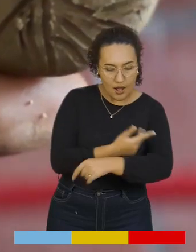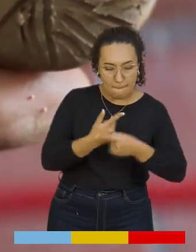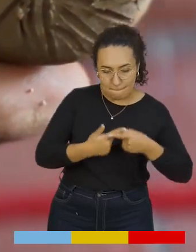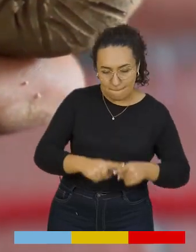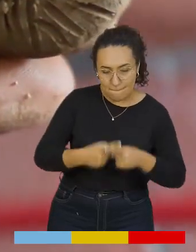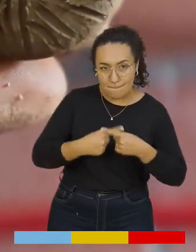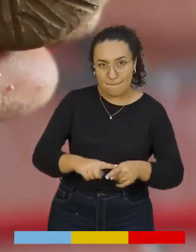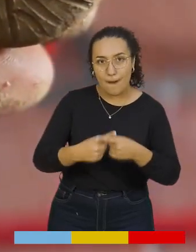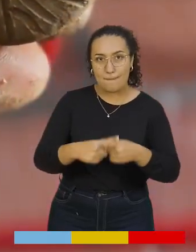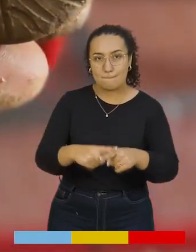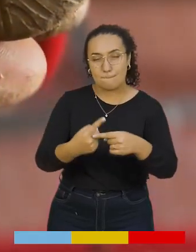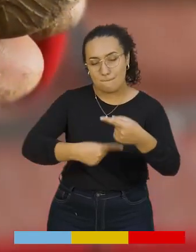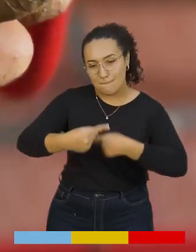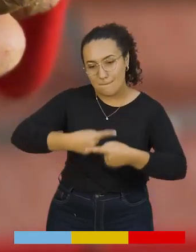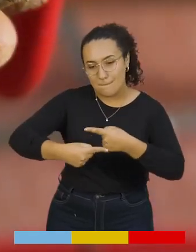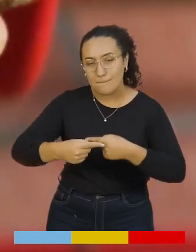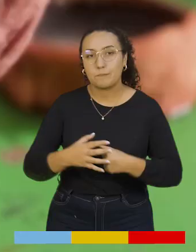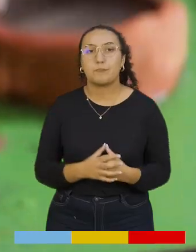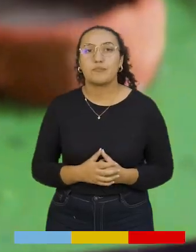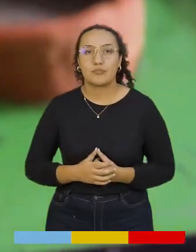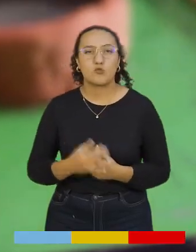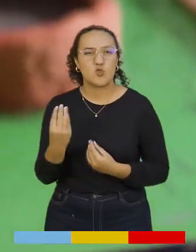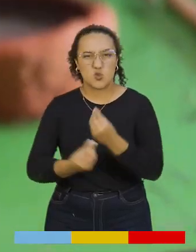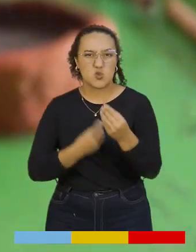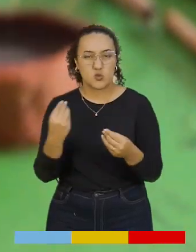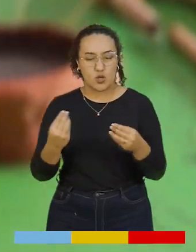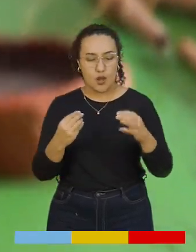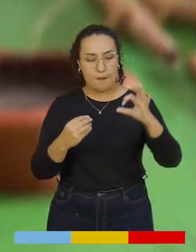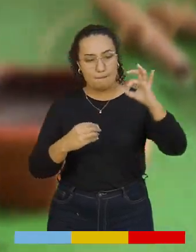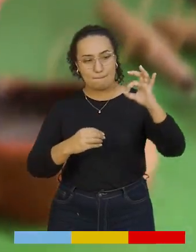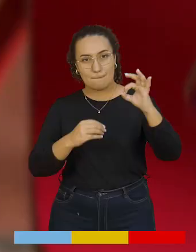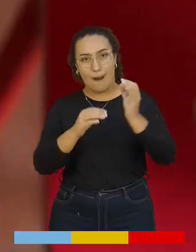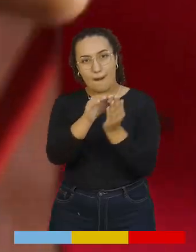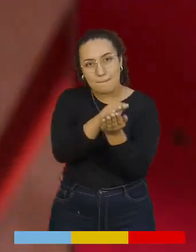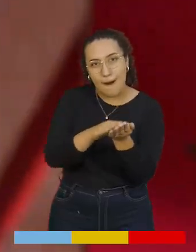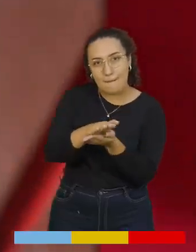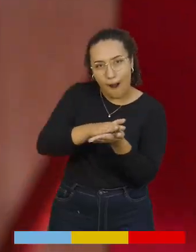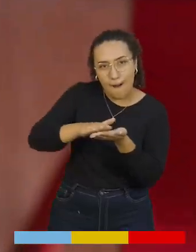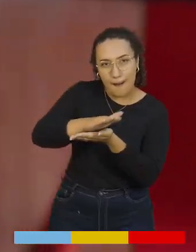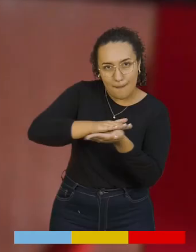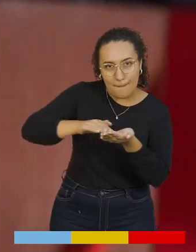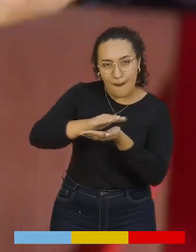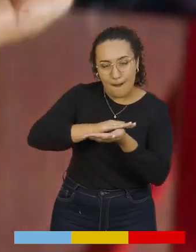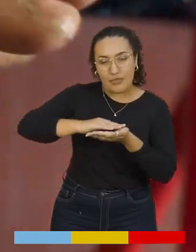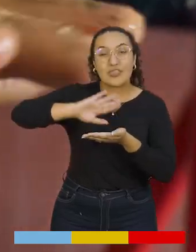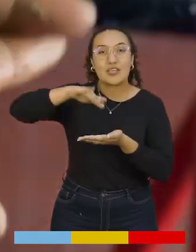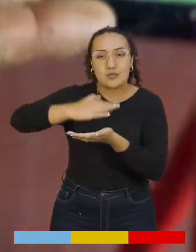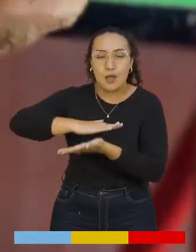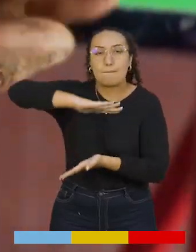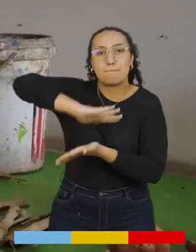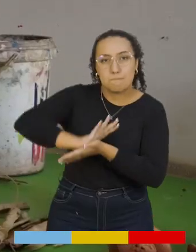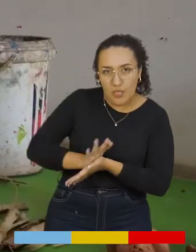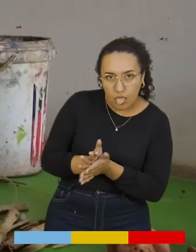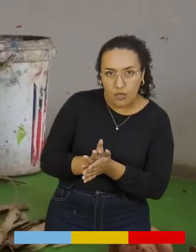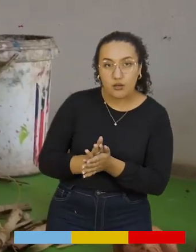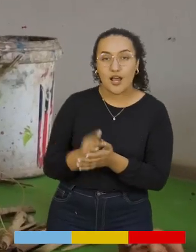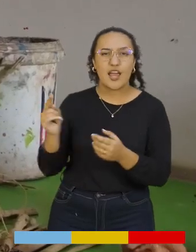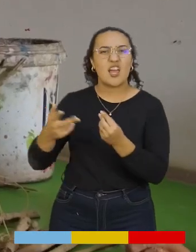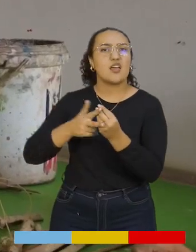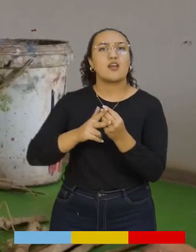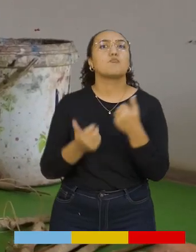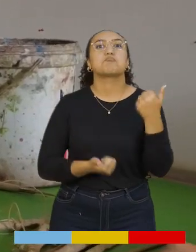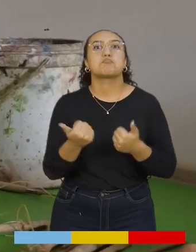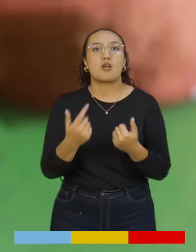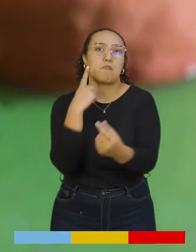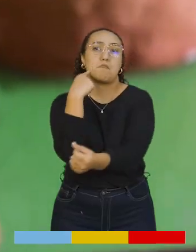Para elaborar esos torteritos lo primero que hago es una esfera. Luego comienzo a aplanarla. Las herramientas acá son palos,